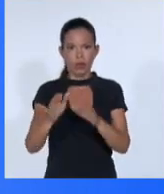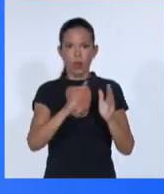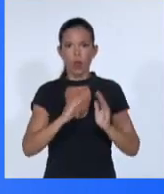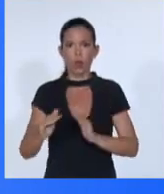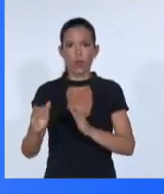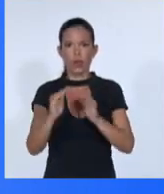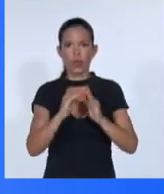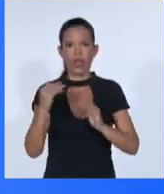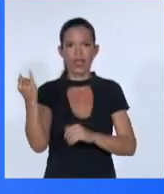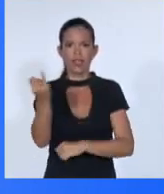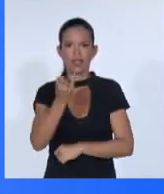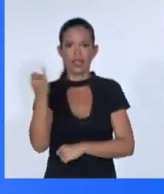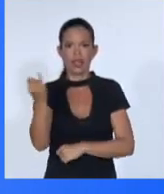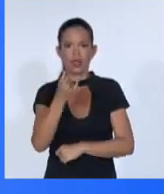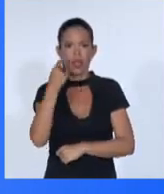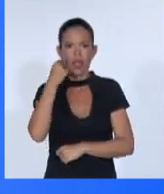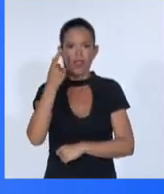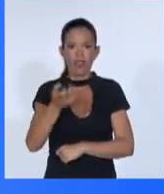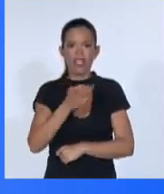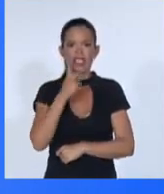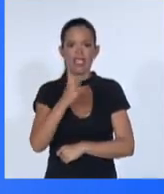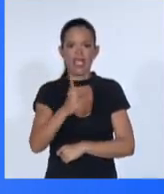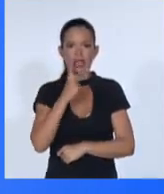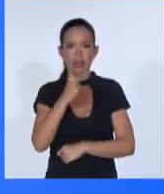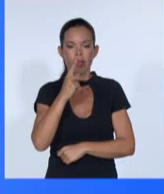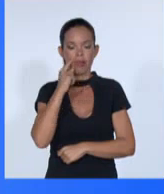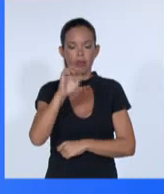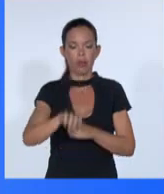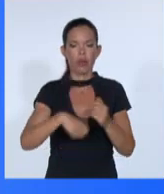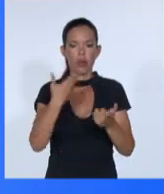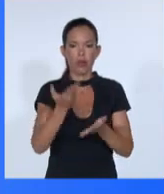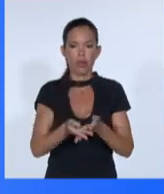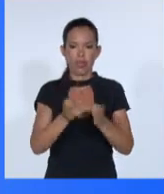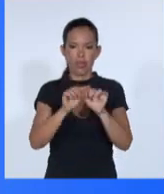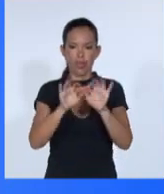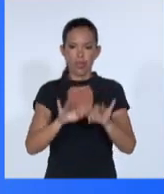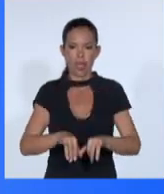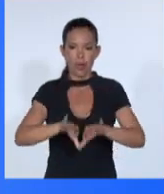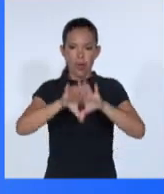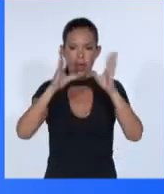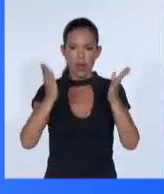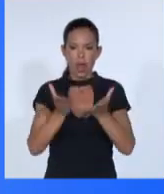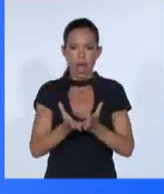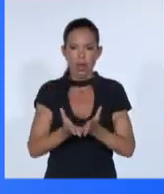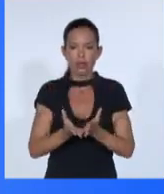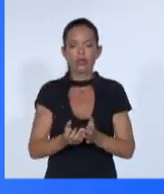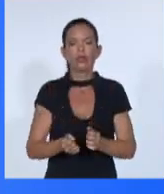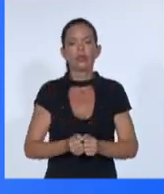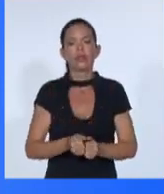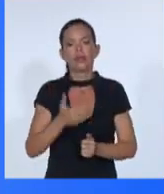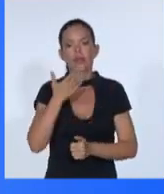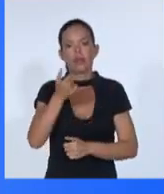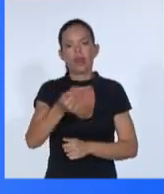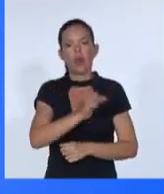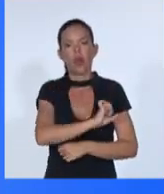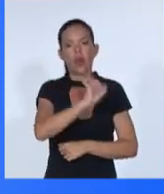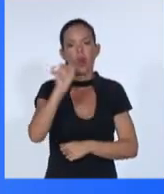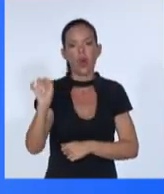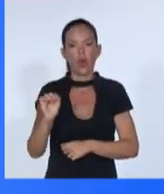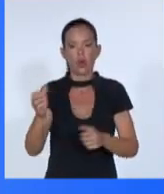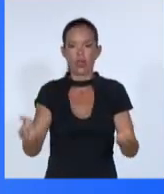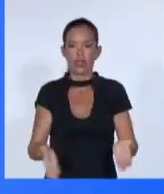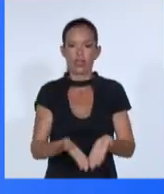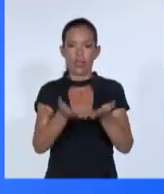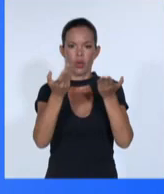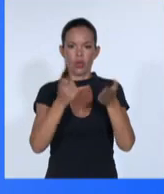a dar seguimiento y apoyar la propuesta del Secretario General de un estímulo para el logro de los Objetivos de Desarrollo Sostenible para